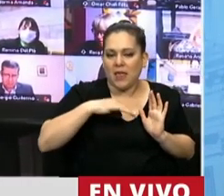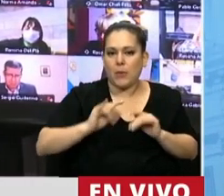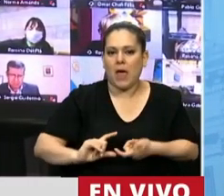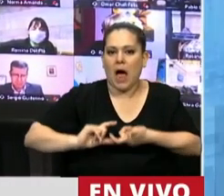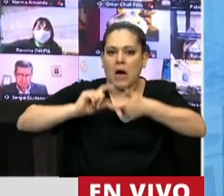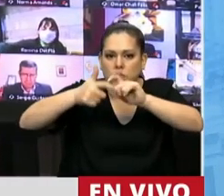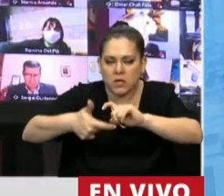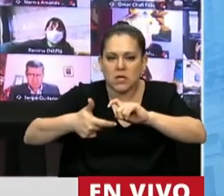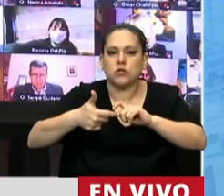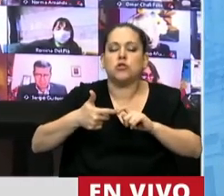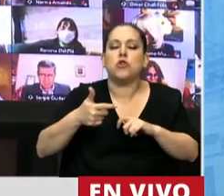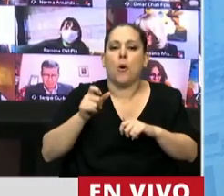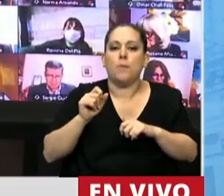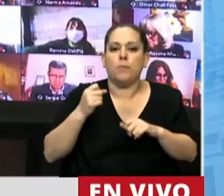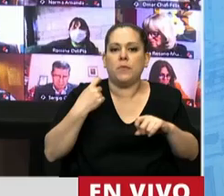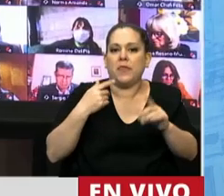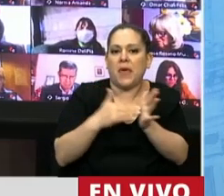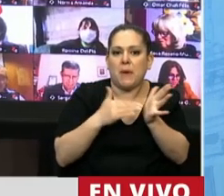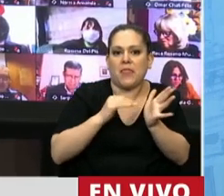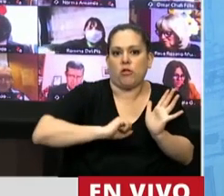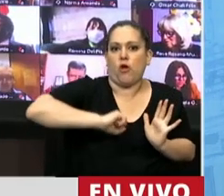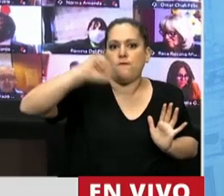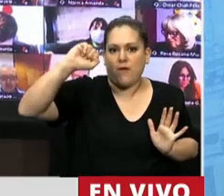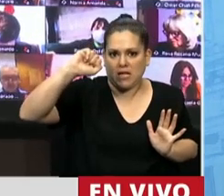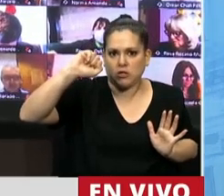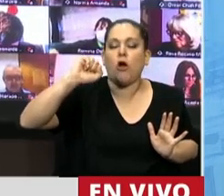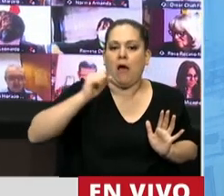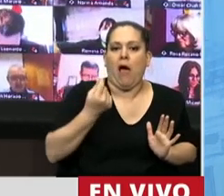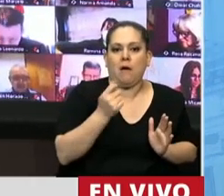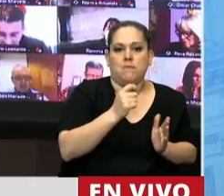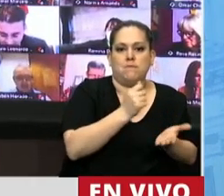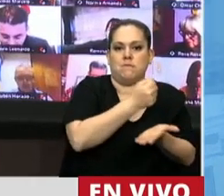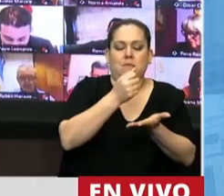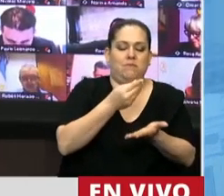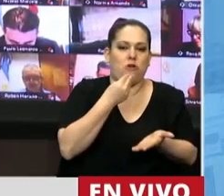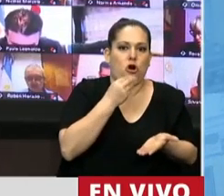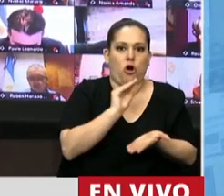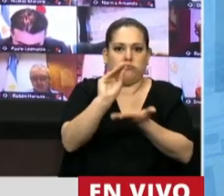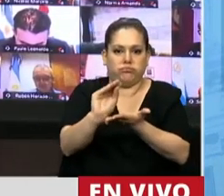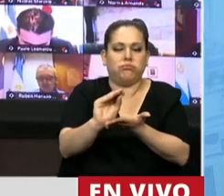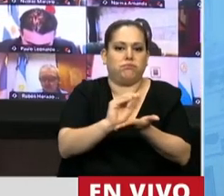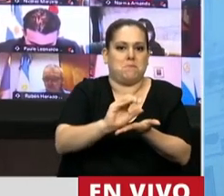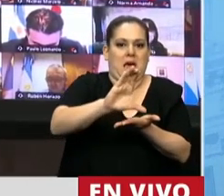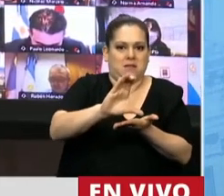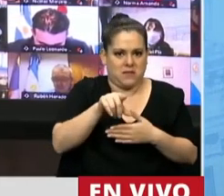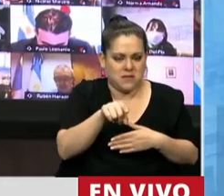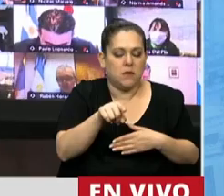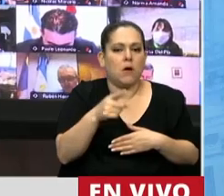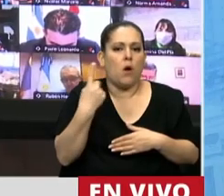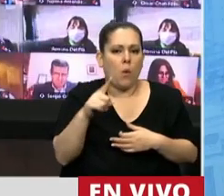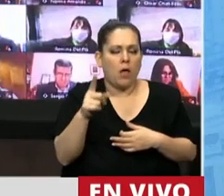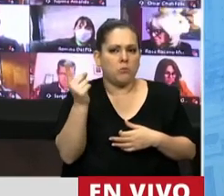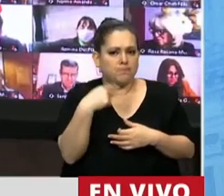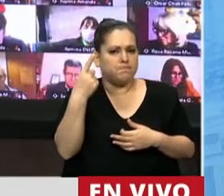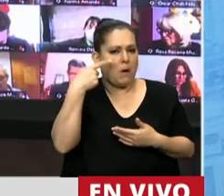o una indexación por inflación de estas cuotas alimentarias. La verdad es que cuando vemos toda esta situación,